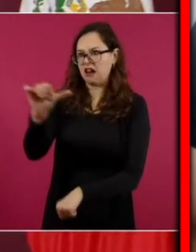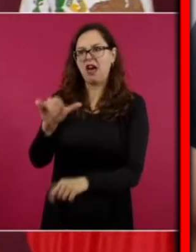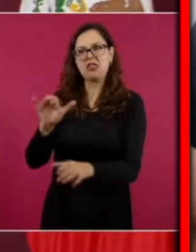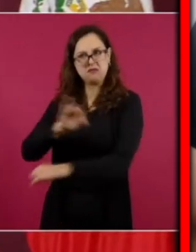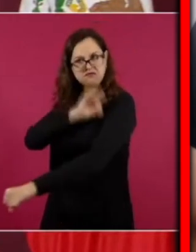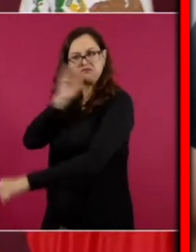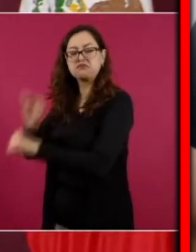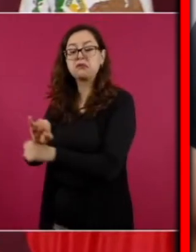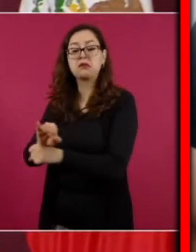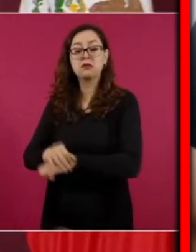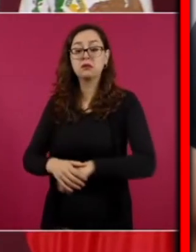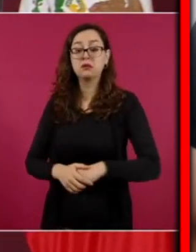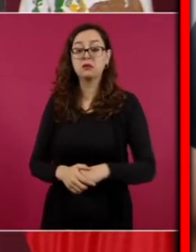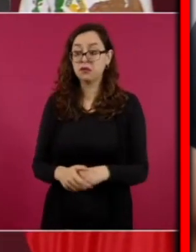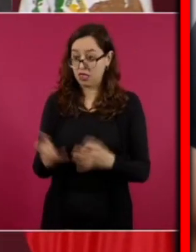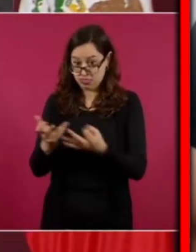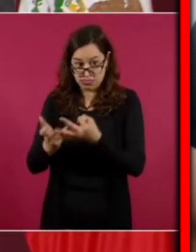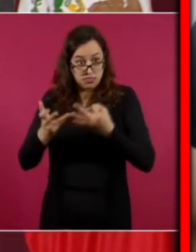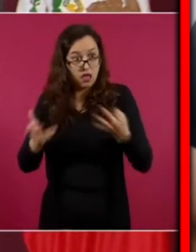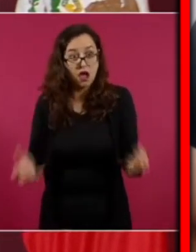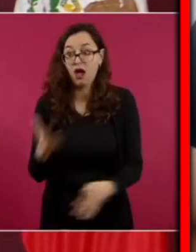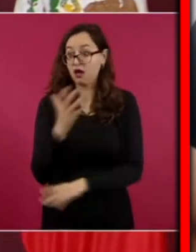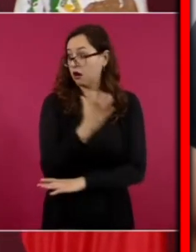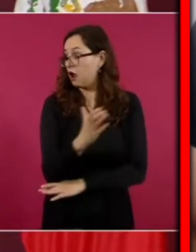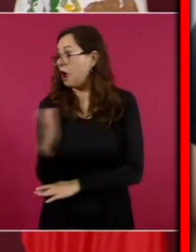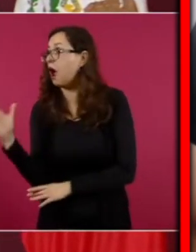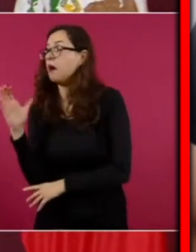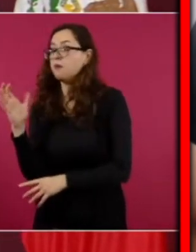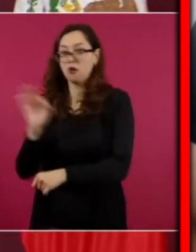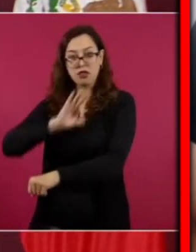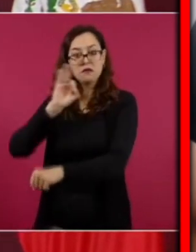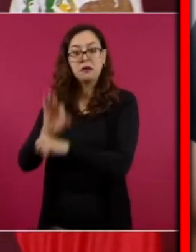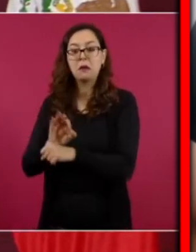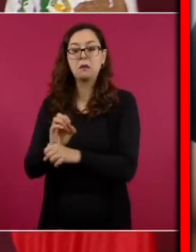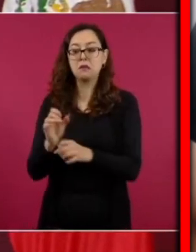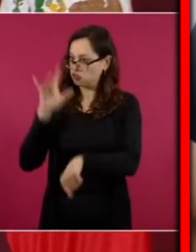las tierras ejidales no se tocan